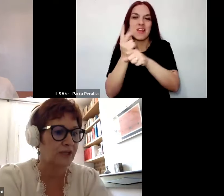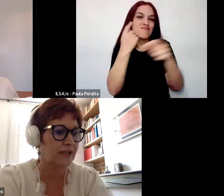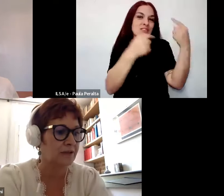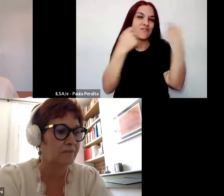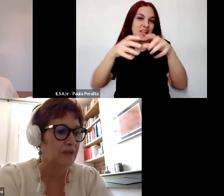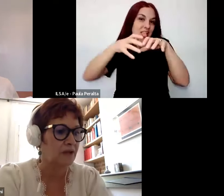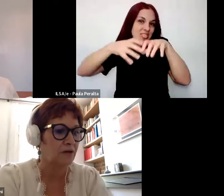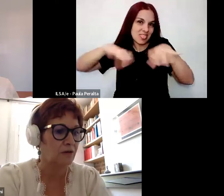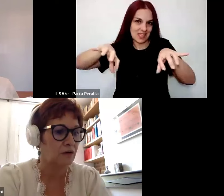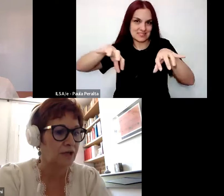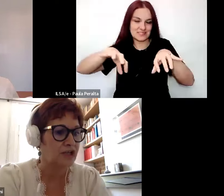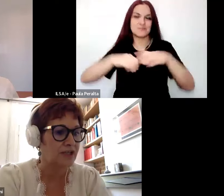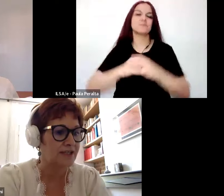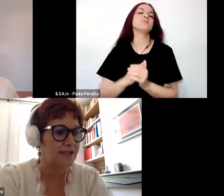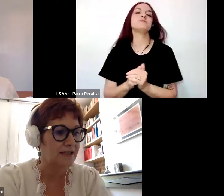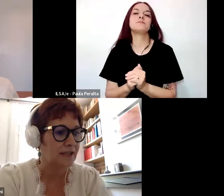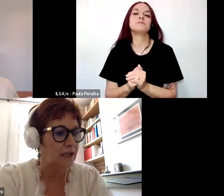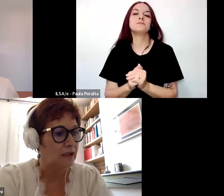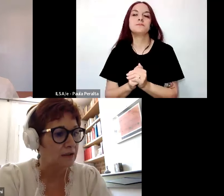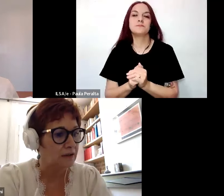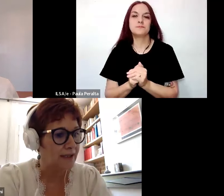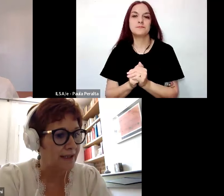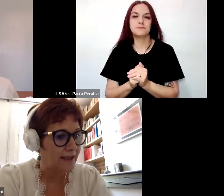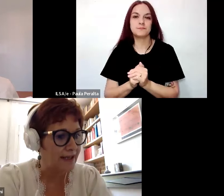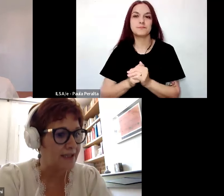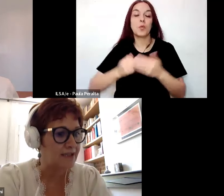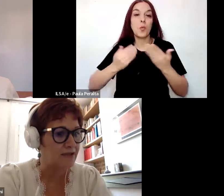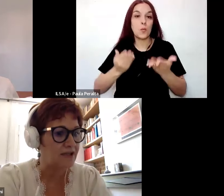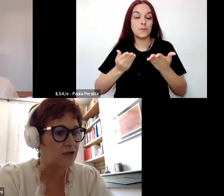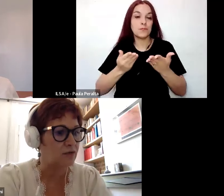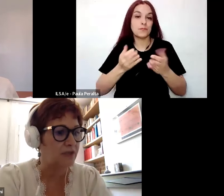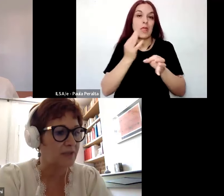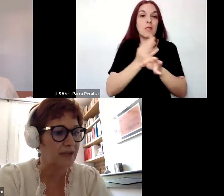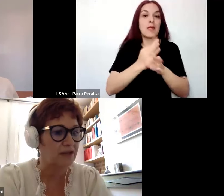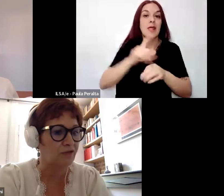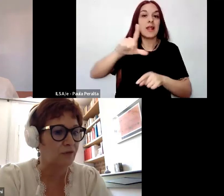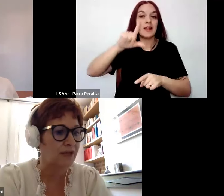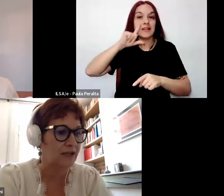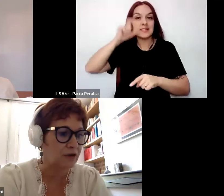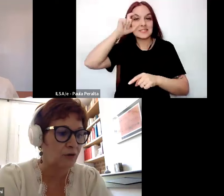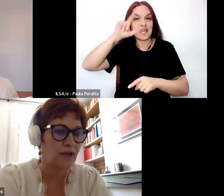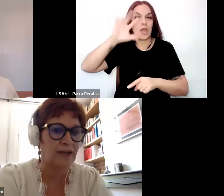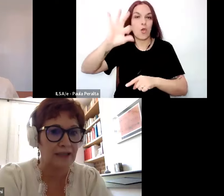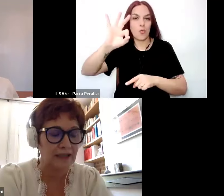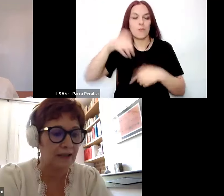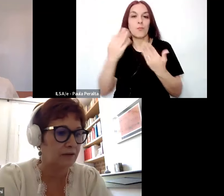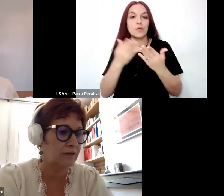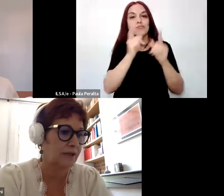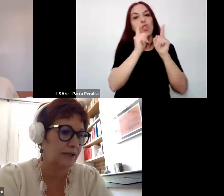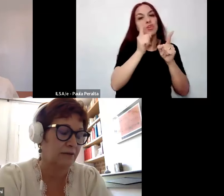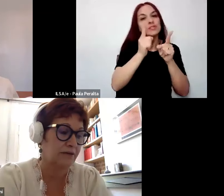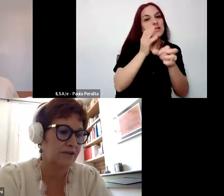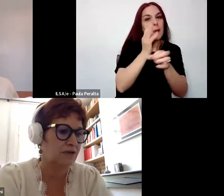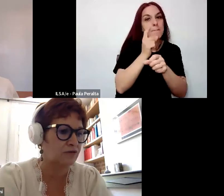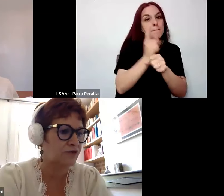secundaria, colegio y liceo. Los docentes de primaria